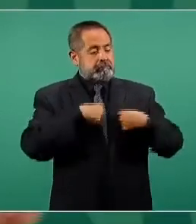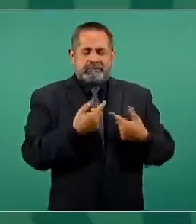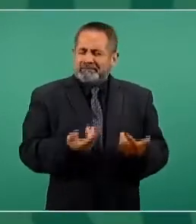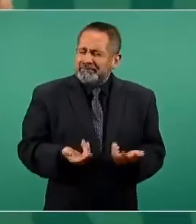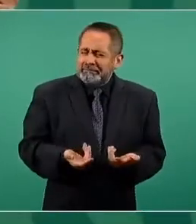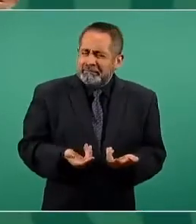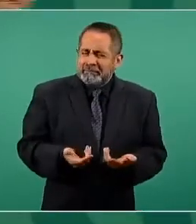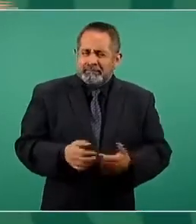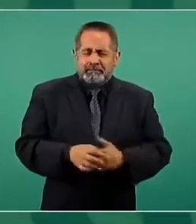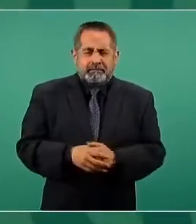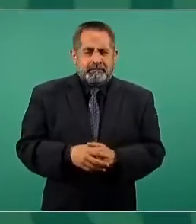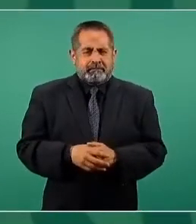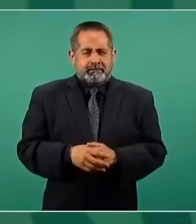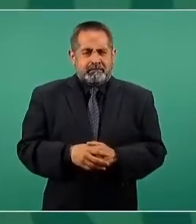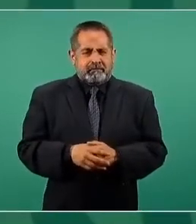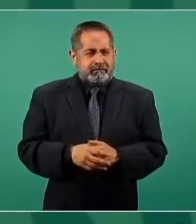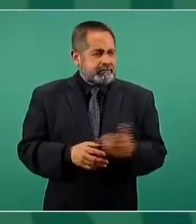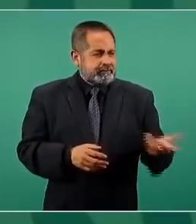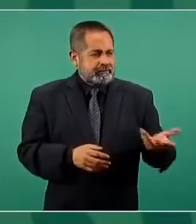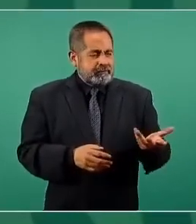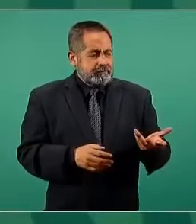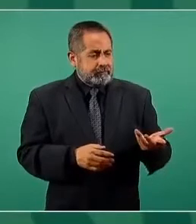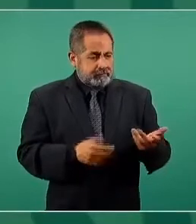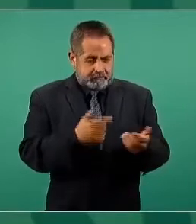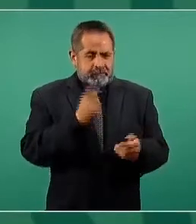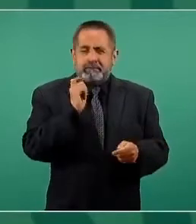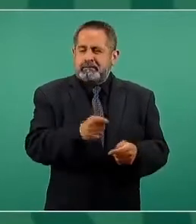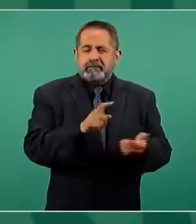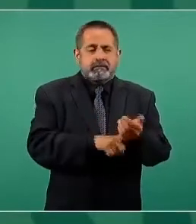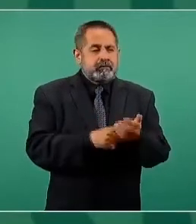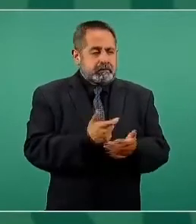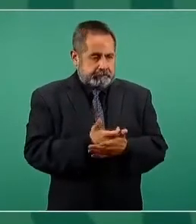que están comprando el voto.